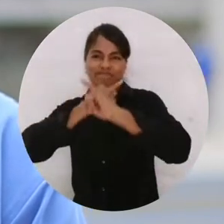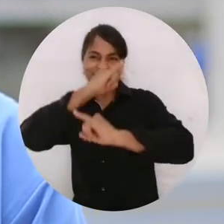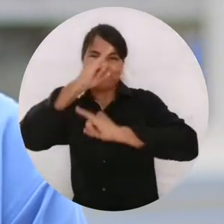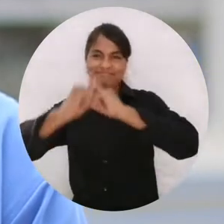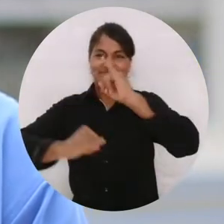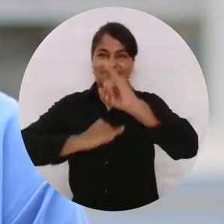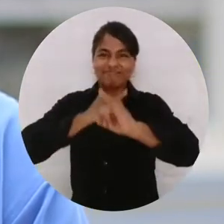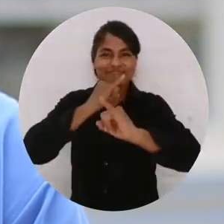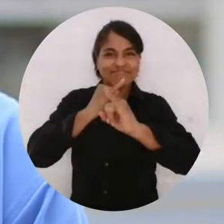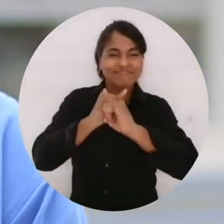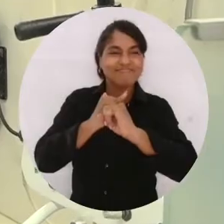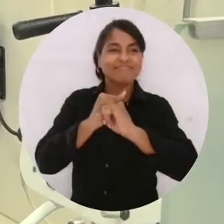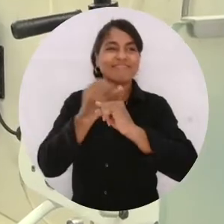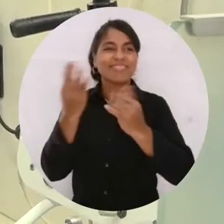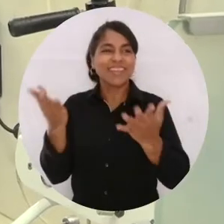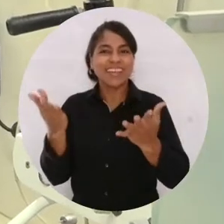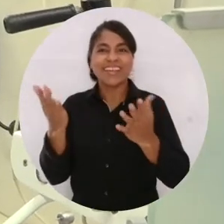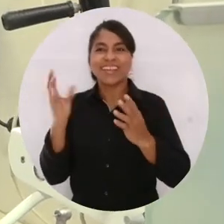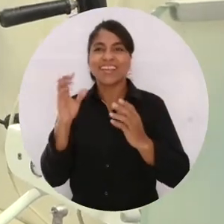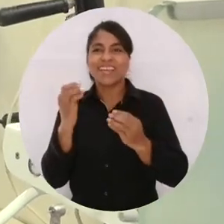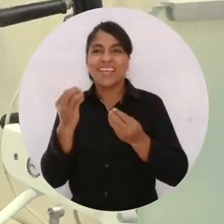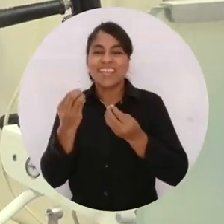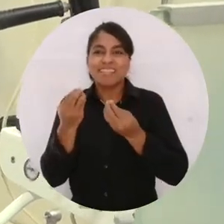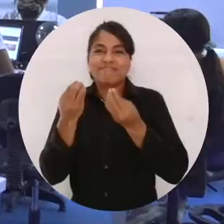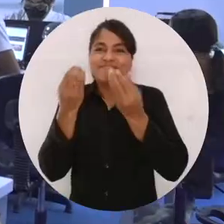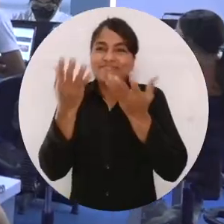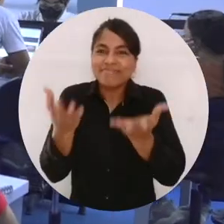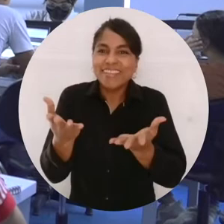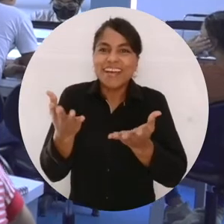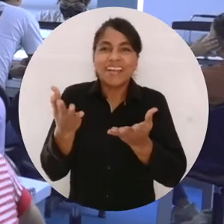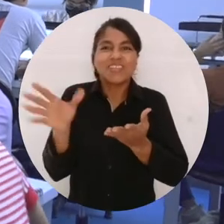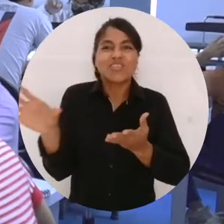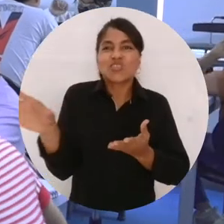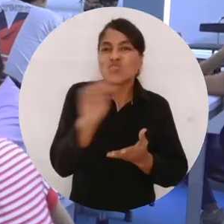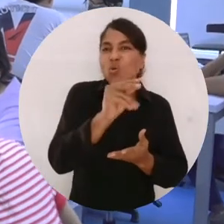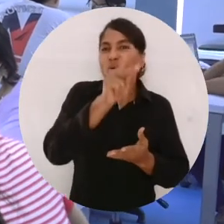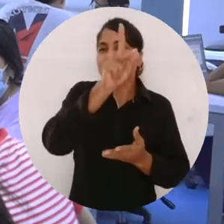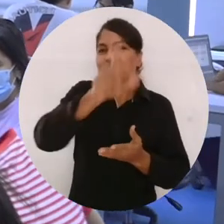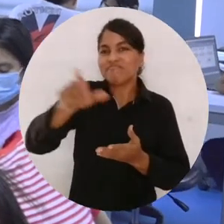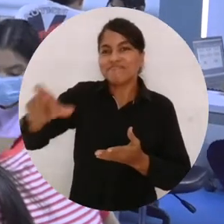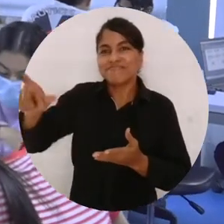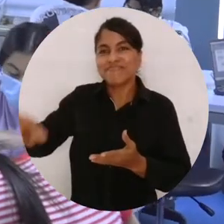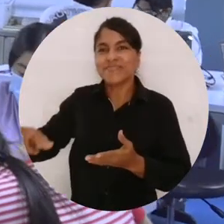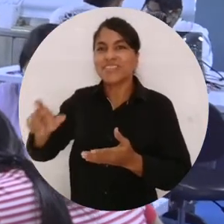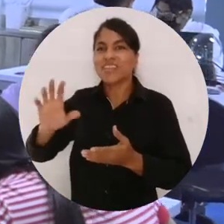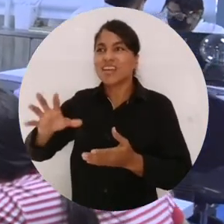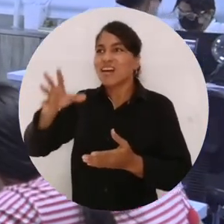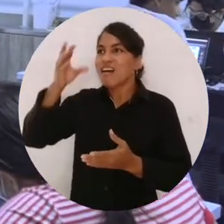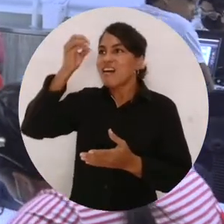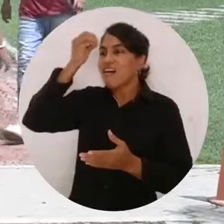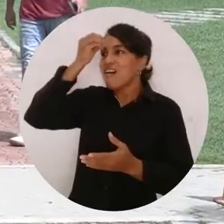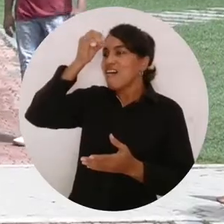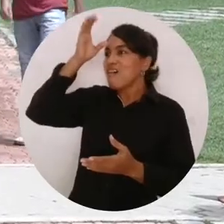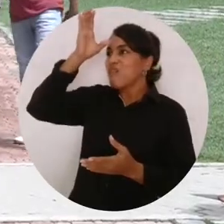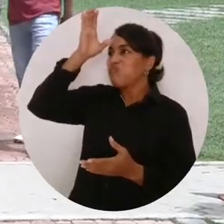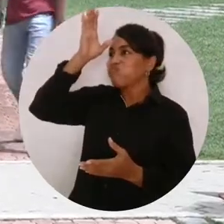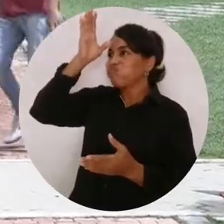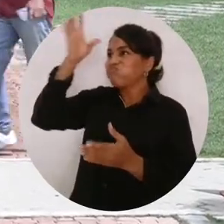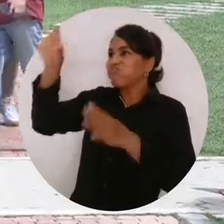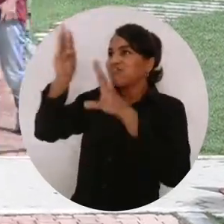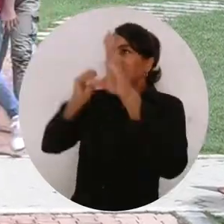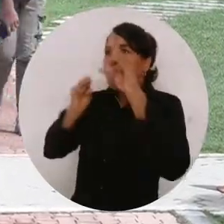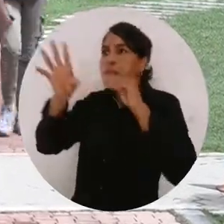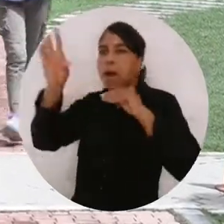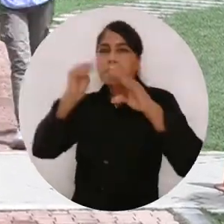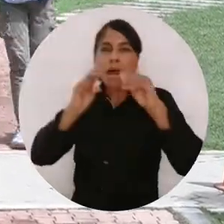tendencias internacionales en torno a este concepto que es de facilitar que el conocimiento llegue a todas